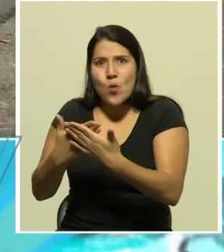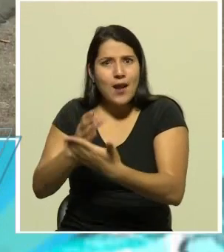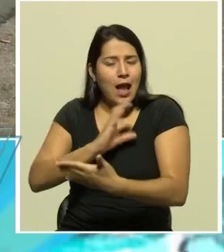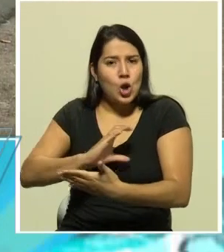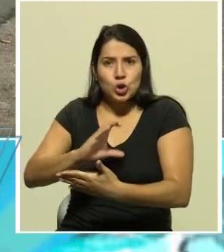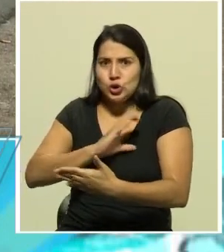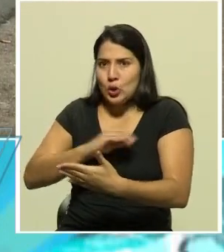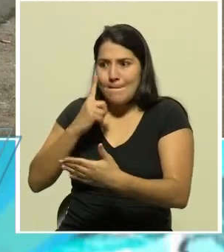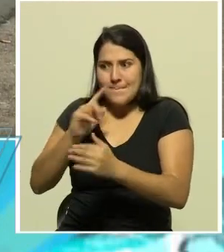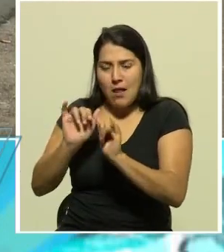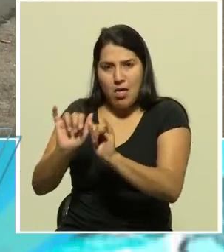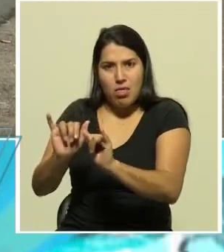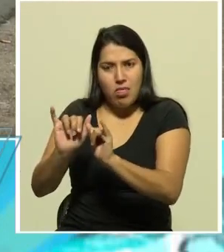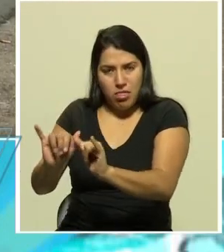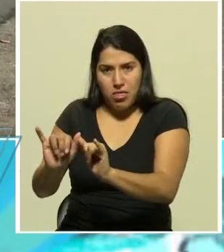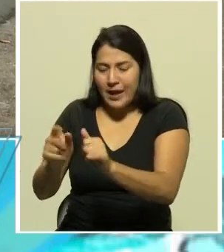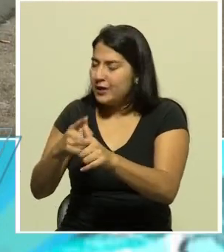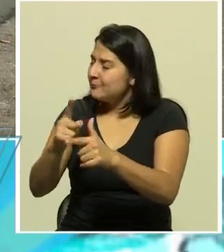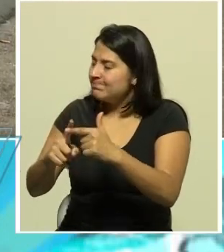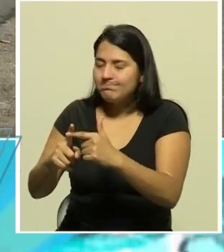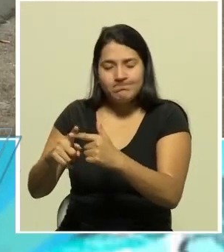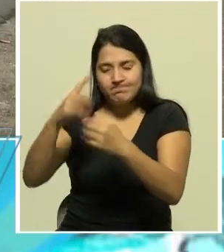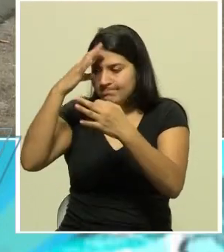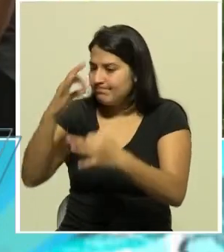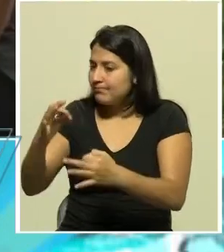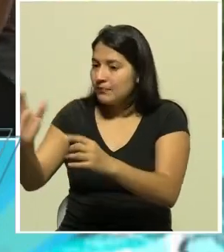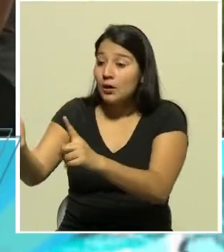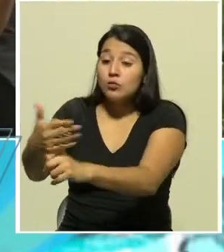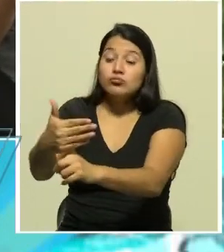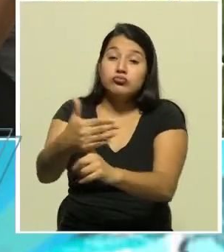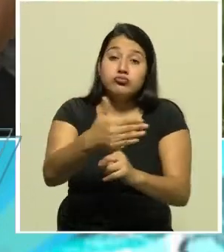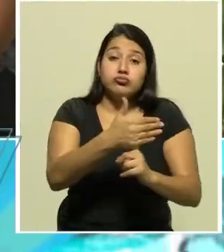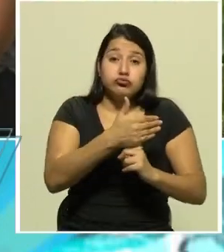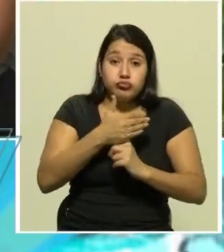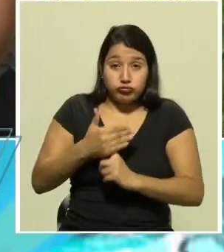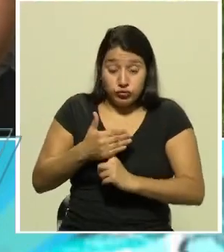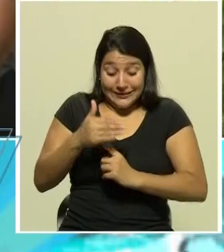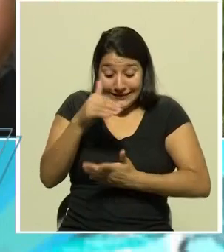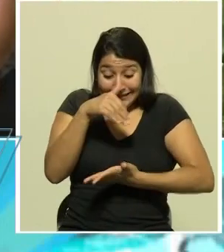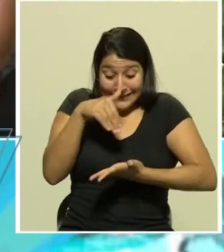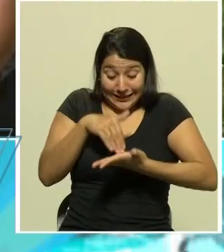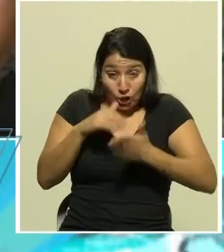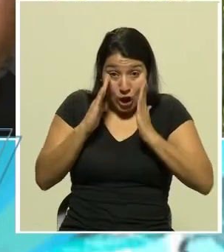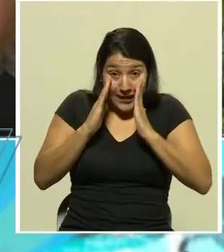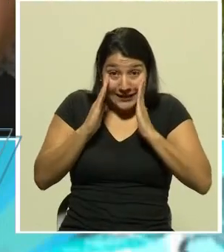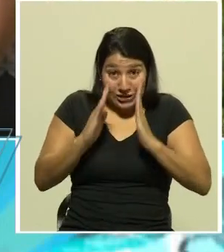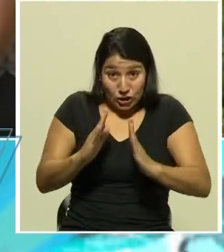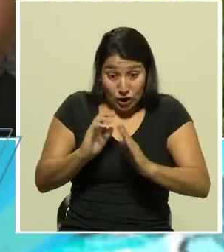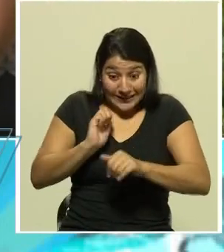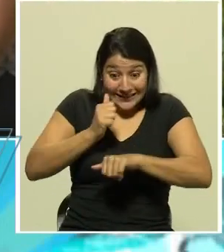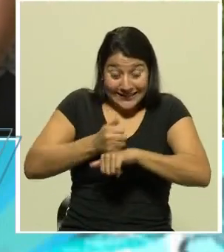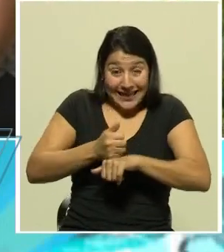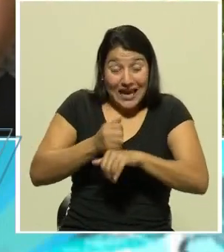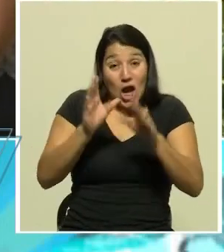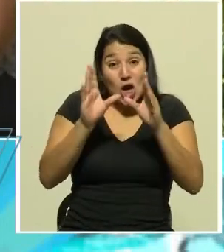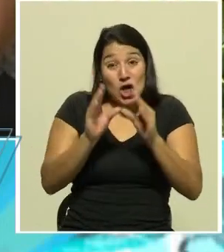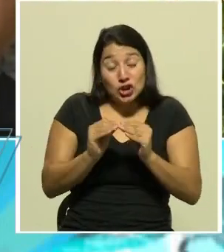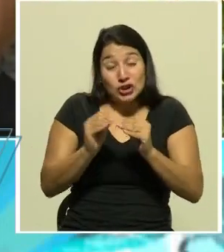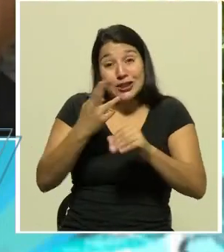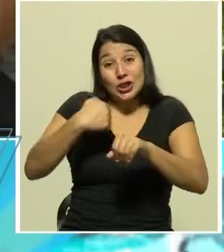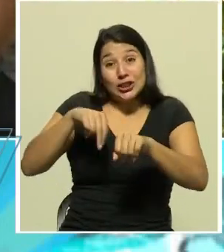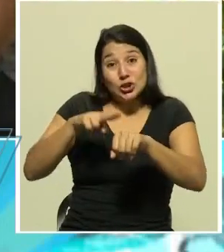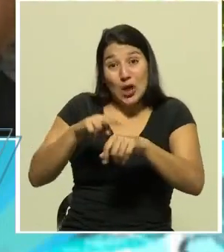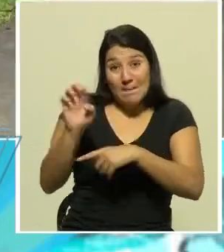positivo. Fueron trasladados, se les llevó a uno de los albergues de la CNE estuvieron ahí 22, 23